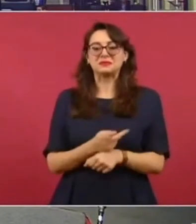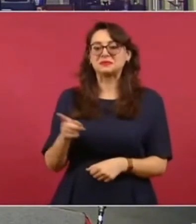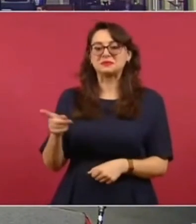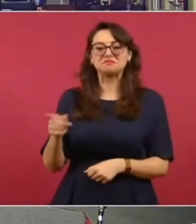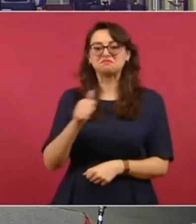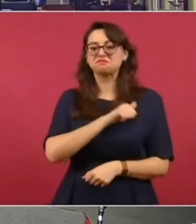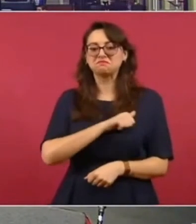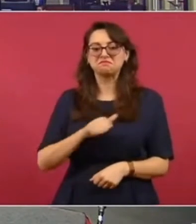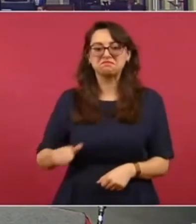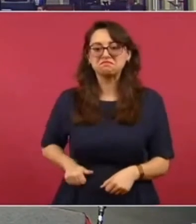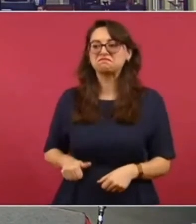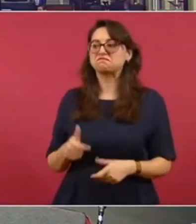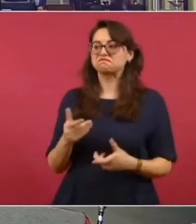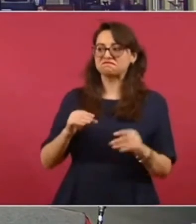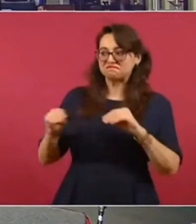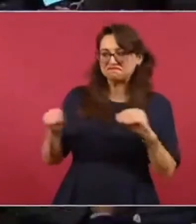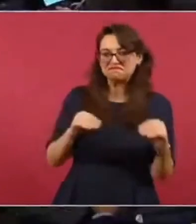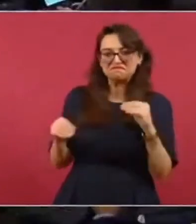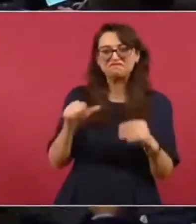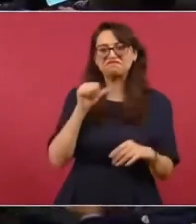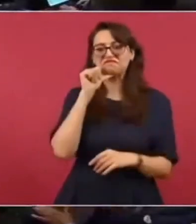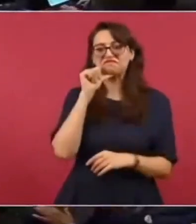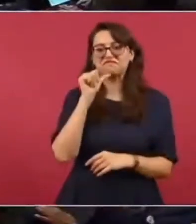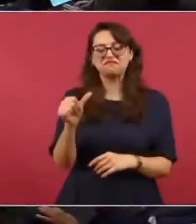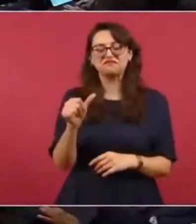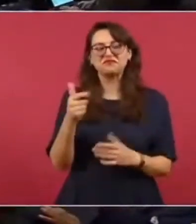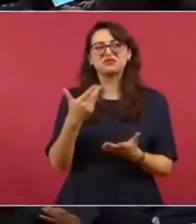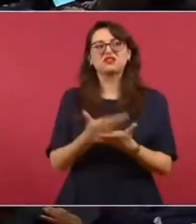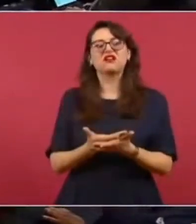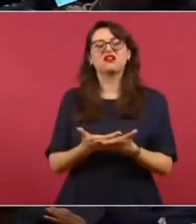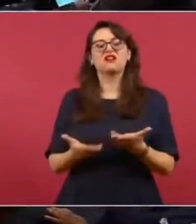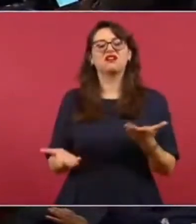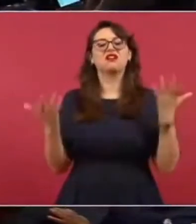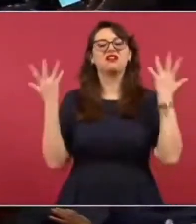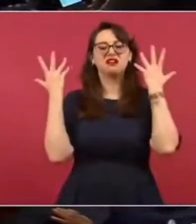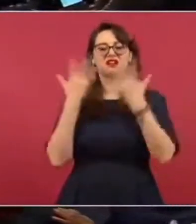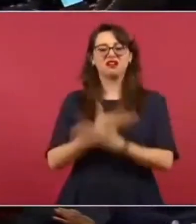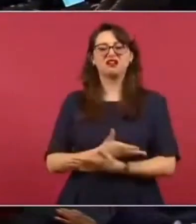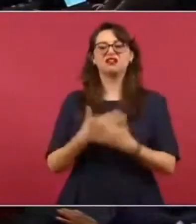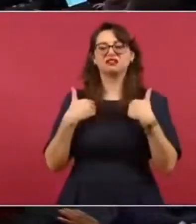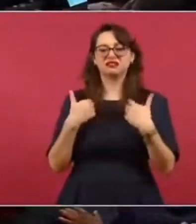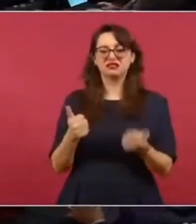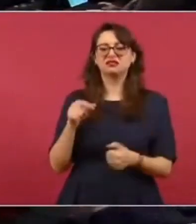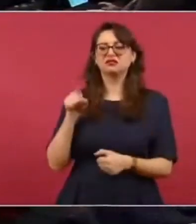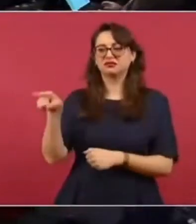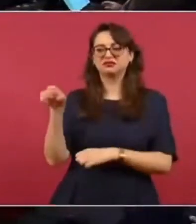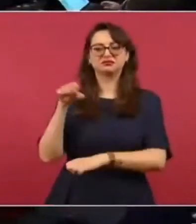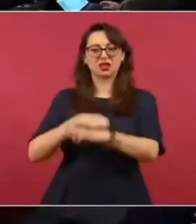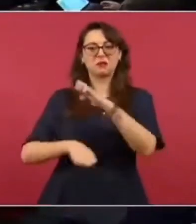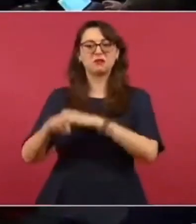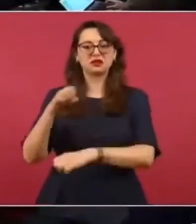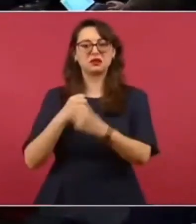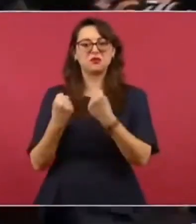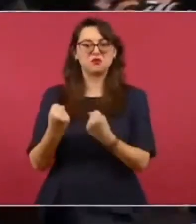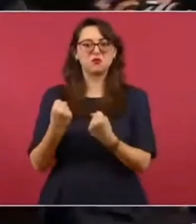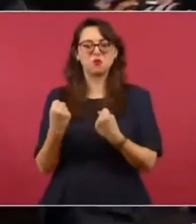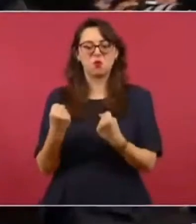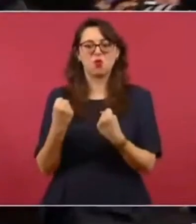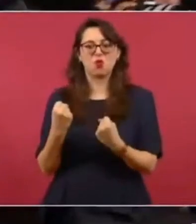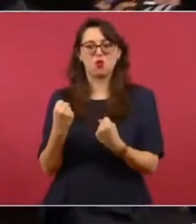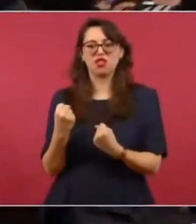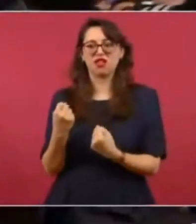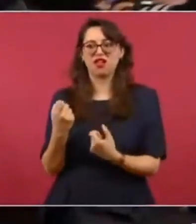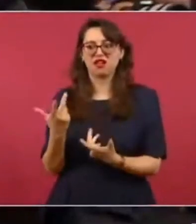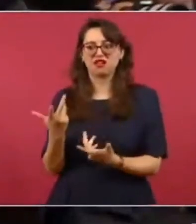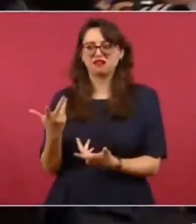nada. Ahora entiendo mucho el poder que tenía Calica porque en esos momentos parecía que no se movía